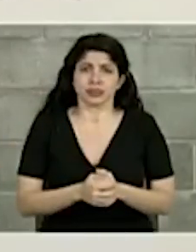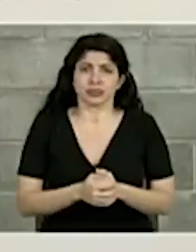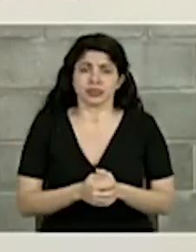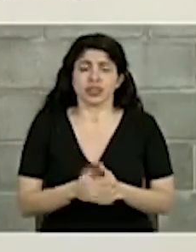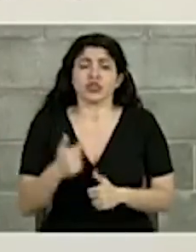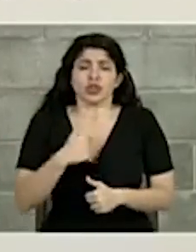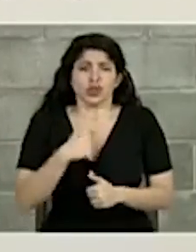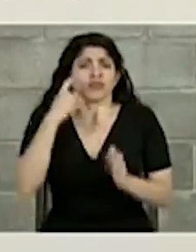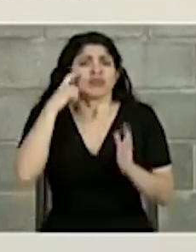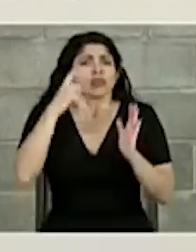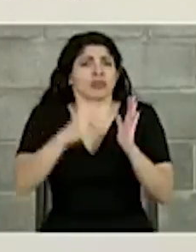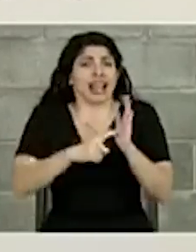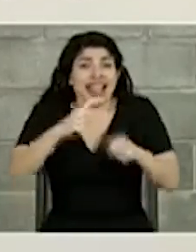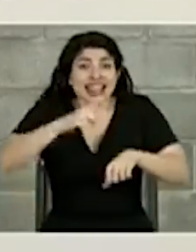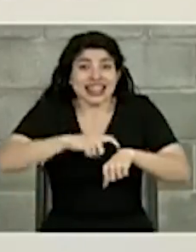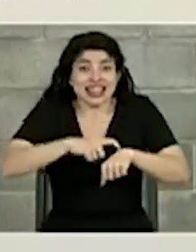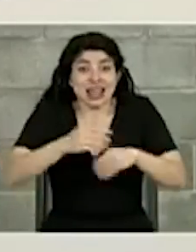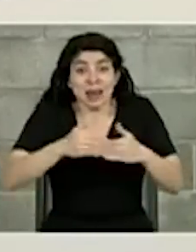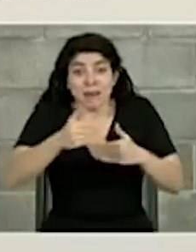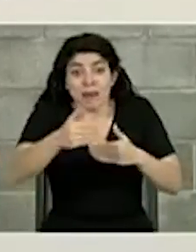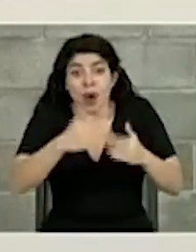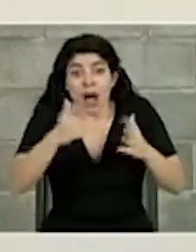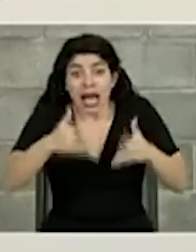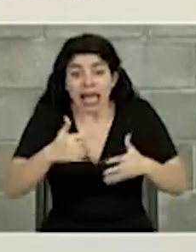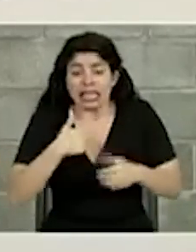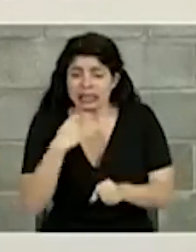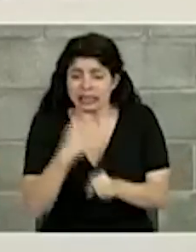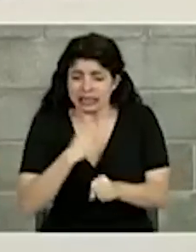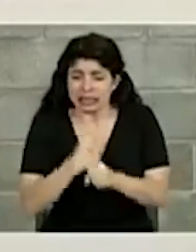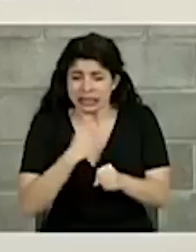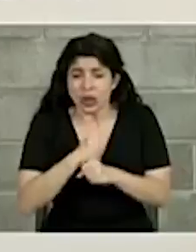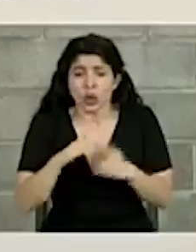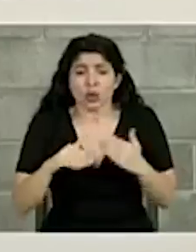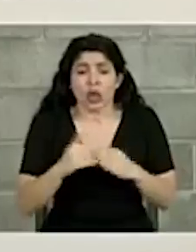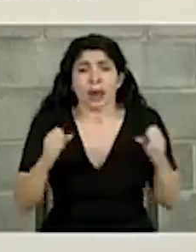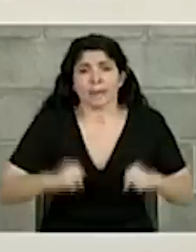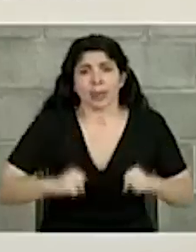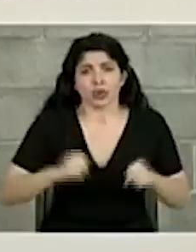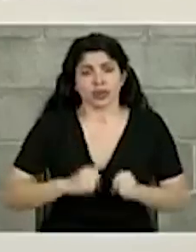Y lo reconozco. Y el tiempo que tenga lo dedicaré para hacer todo lo que pueda hacer.